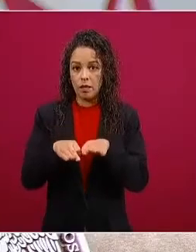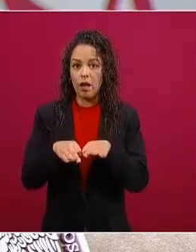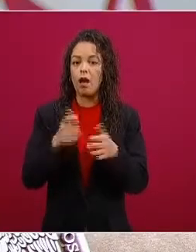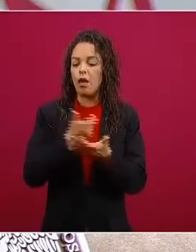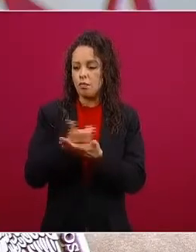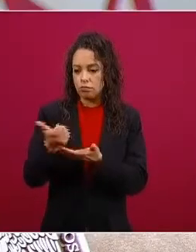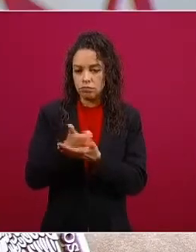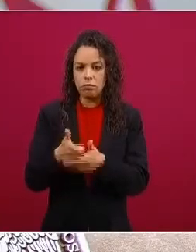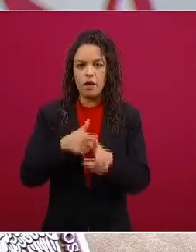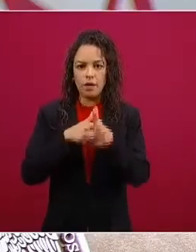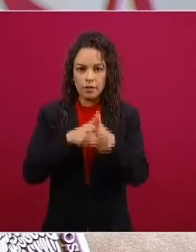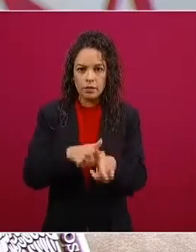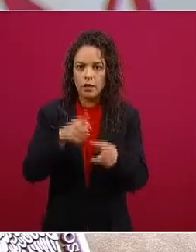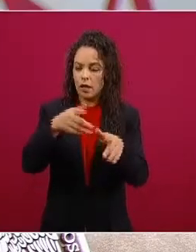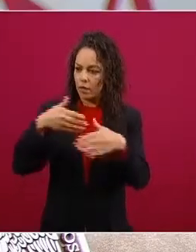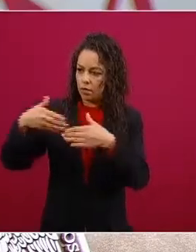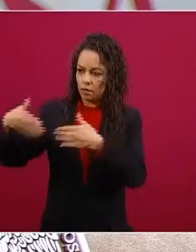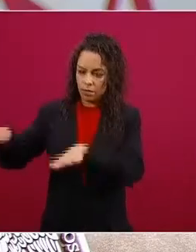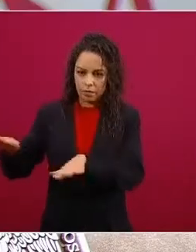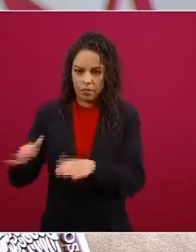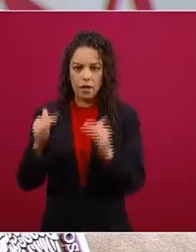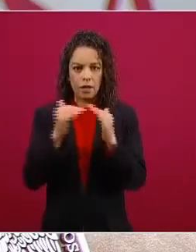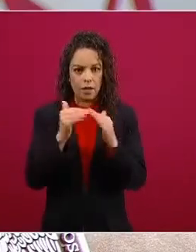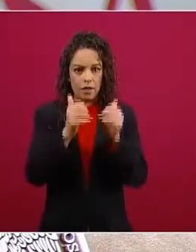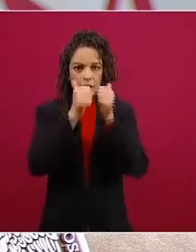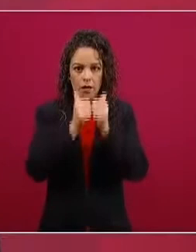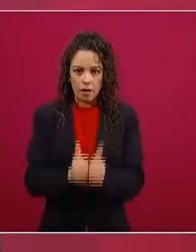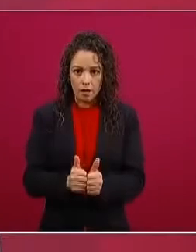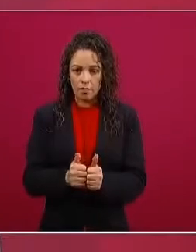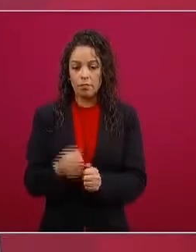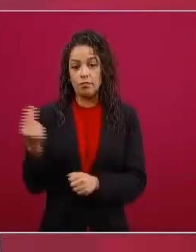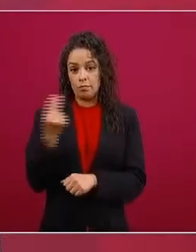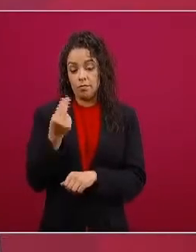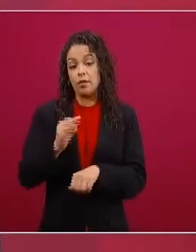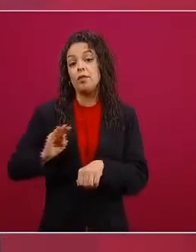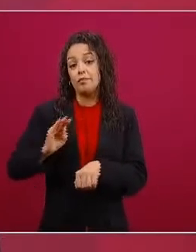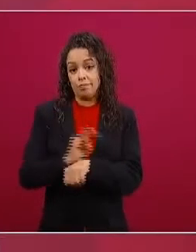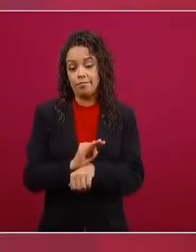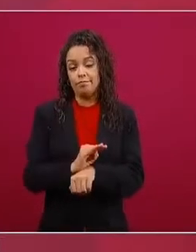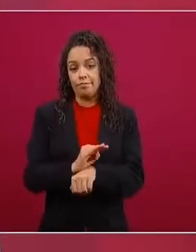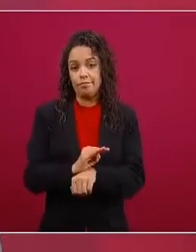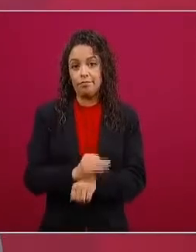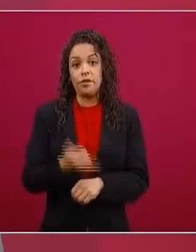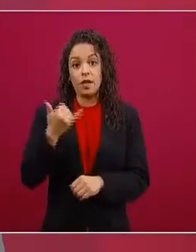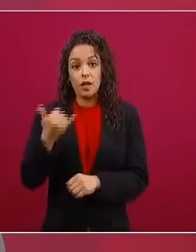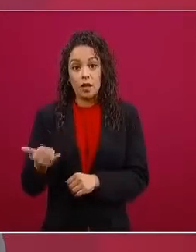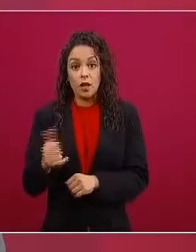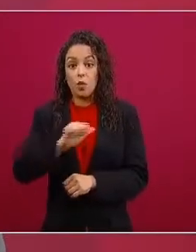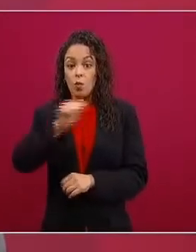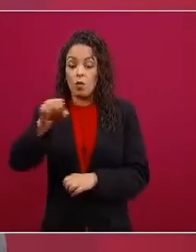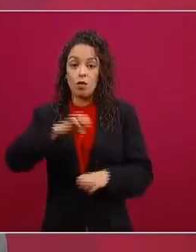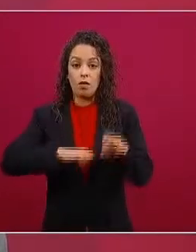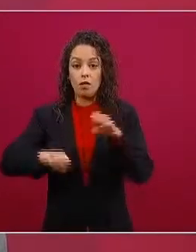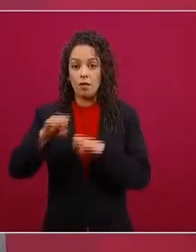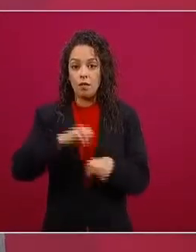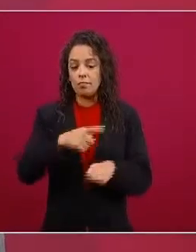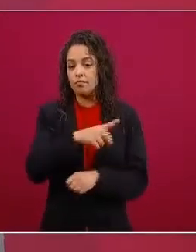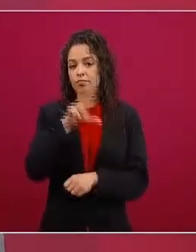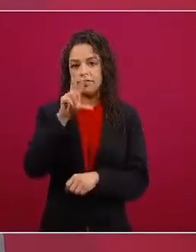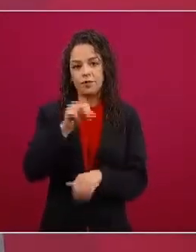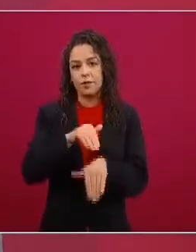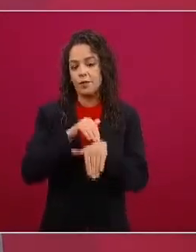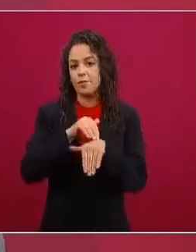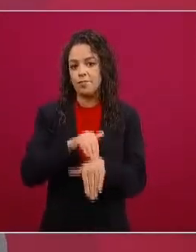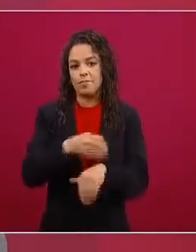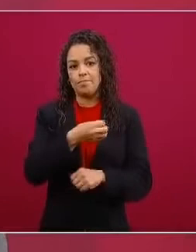a sus casas para protegerlos y quiénes no están cumpliendo